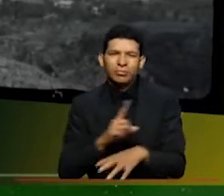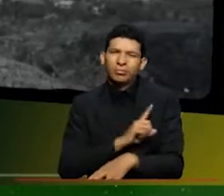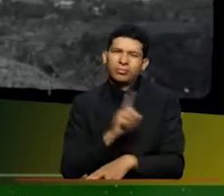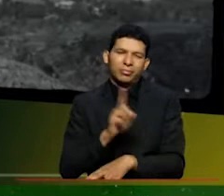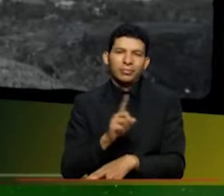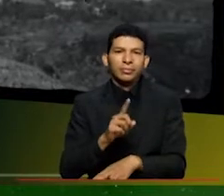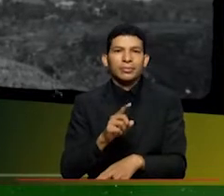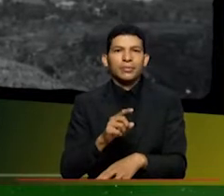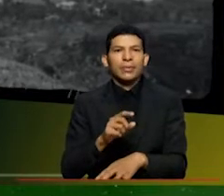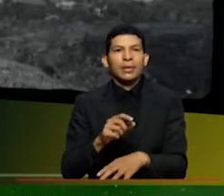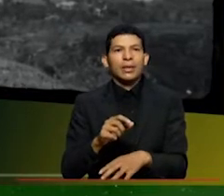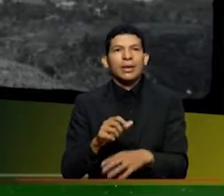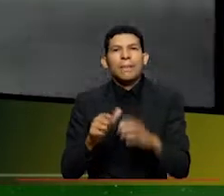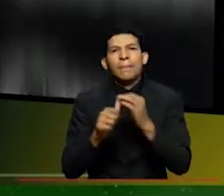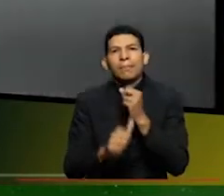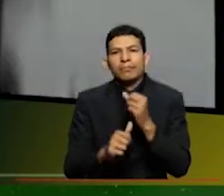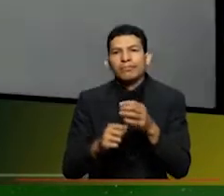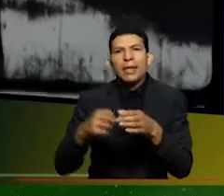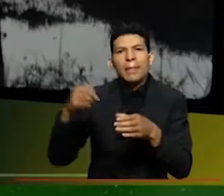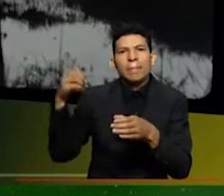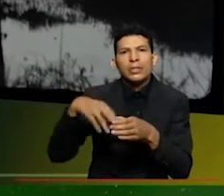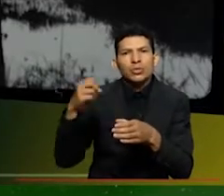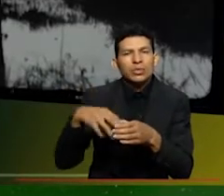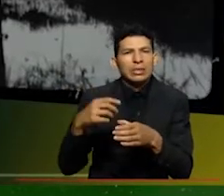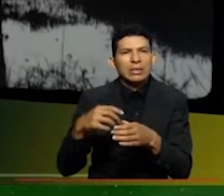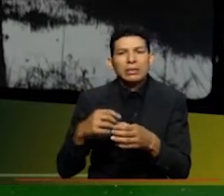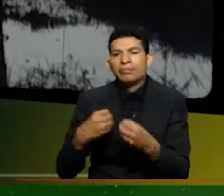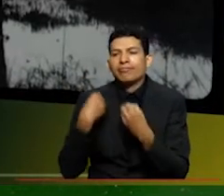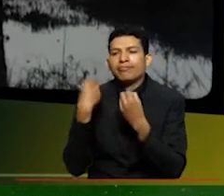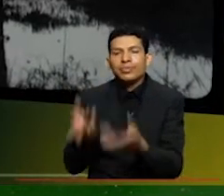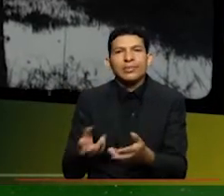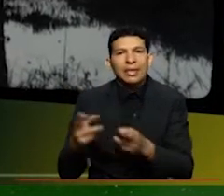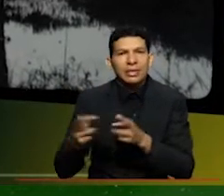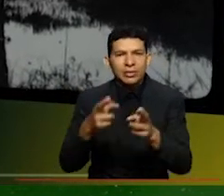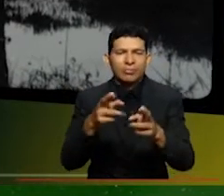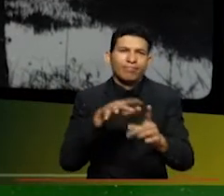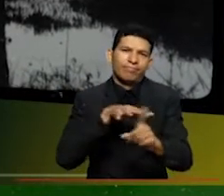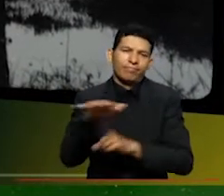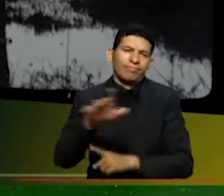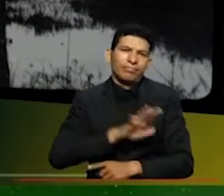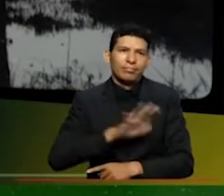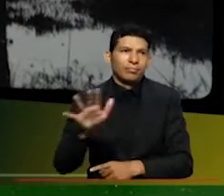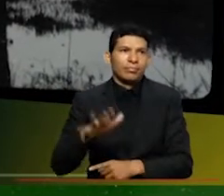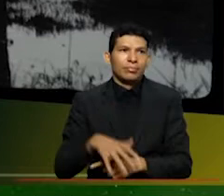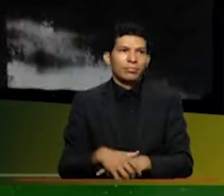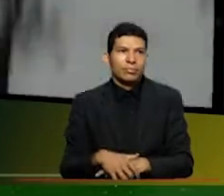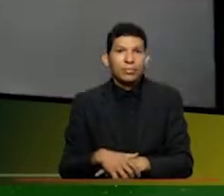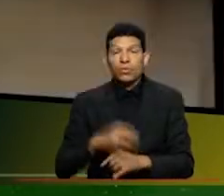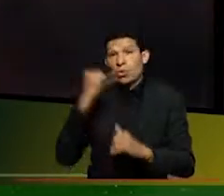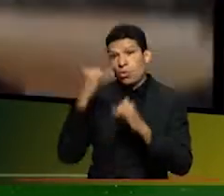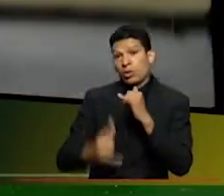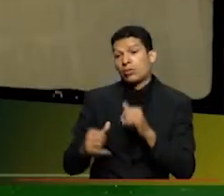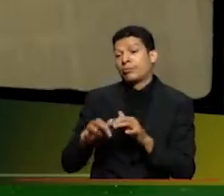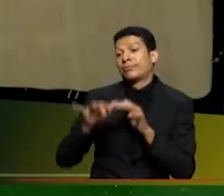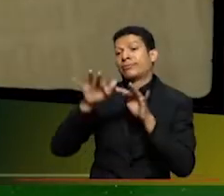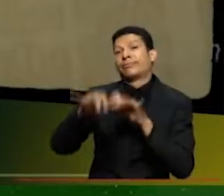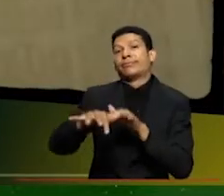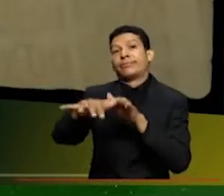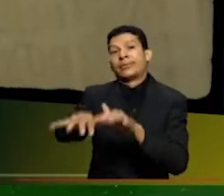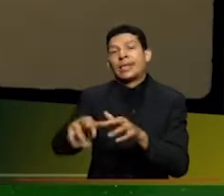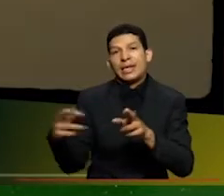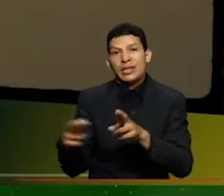orgánica basuras a los canales ahí ya estamos atentando contra el río porque eso va a finalmente al río y